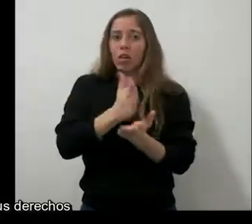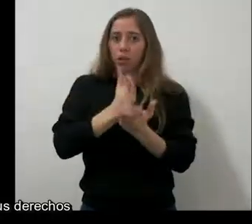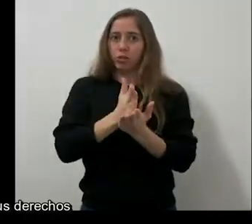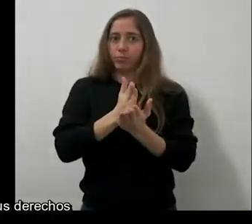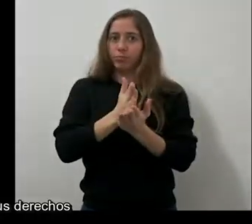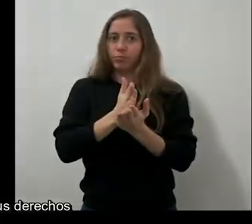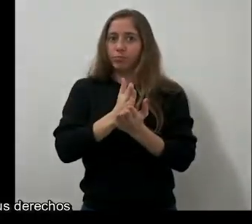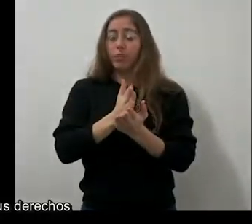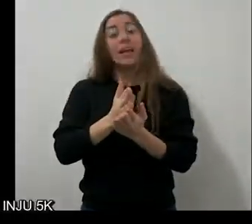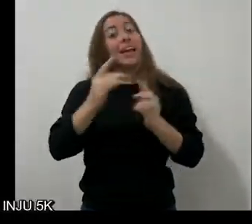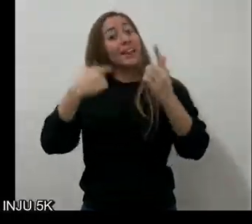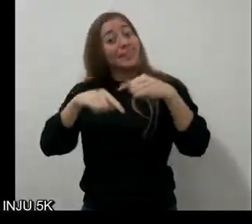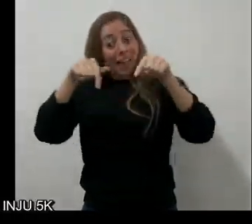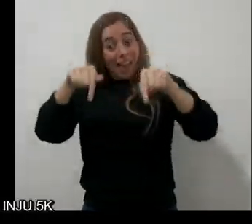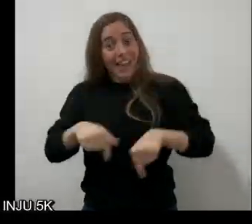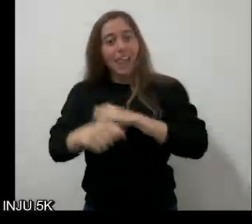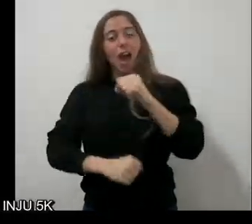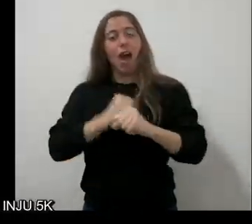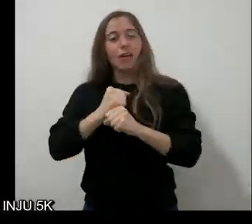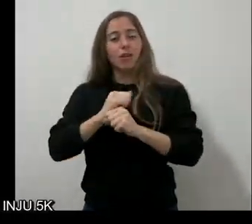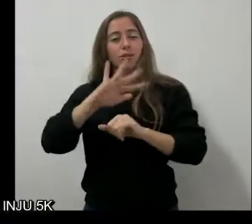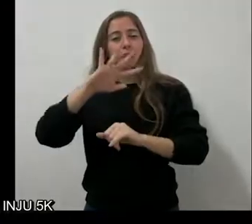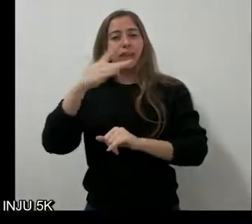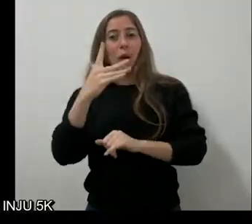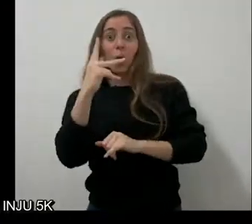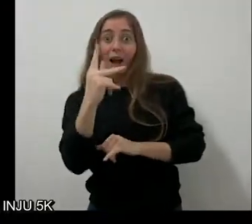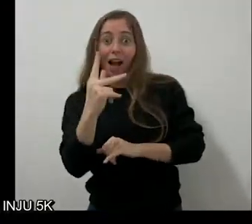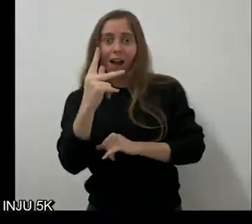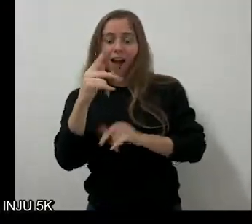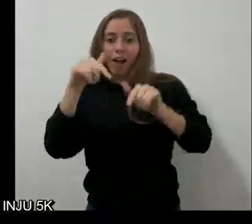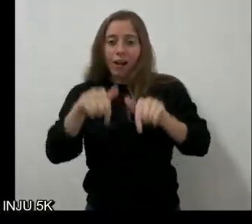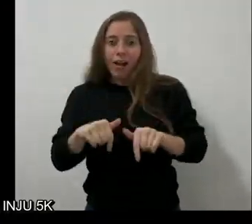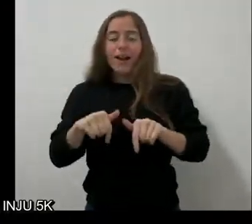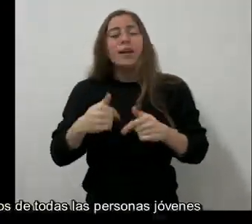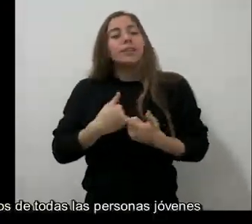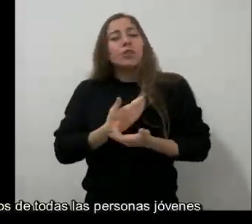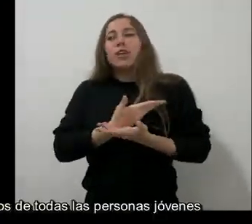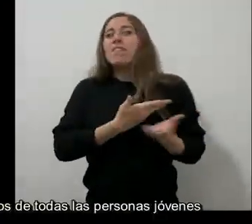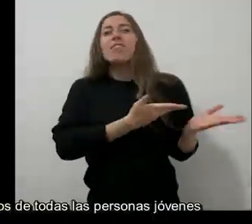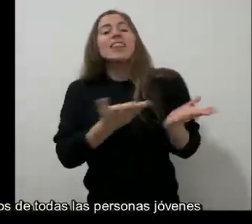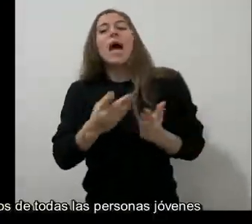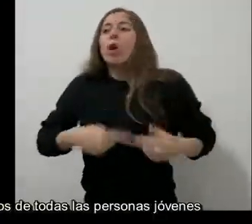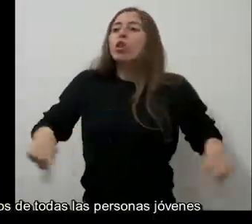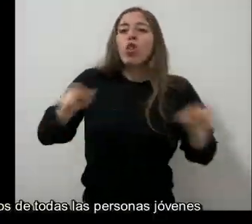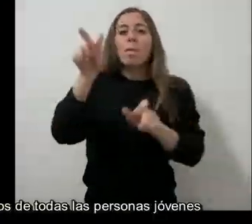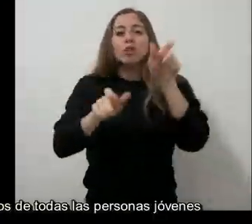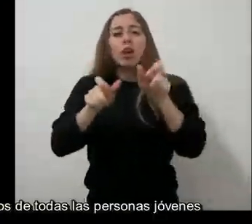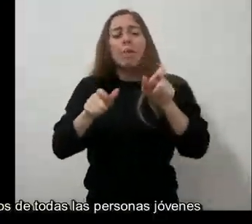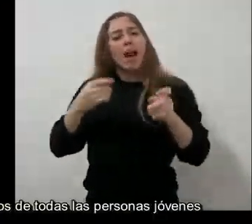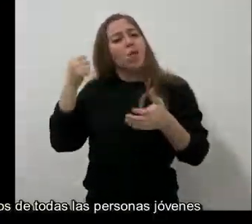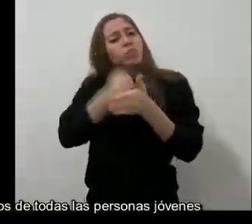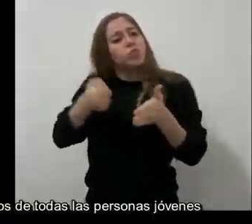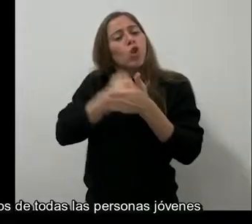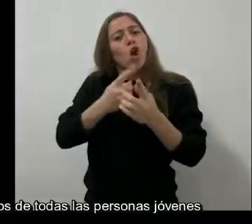En esta nueva edición de la INU-5K, invitamos a salir a la calle en defensa de los derechos